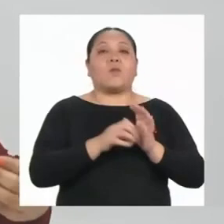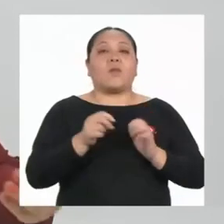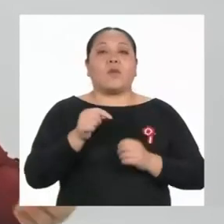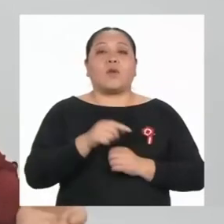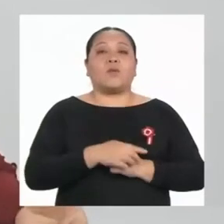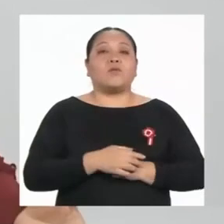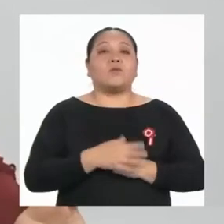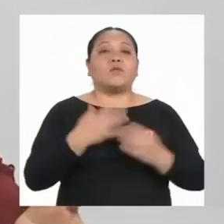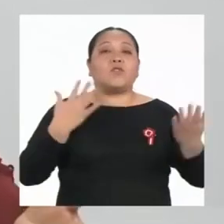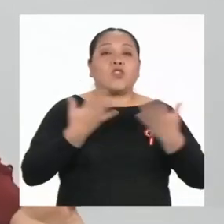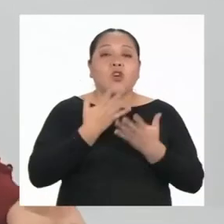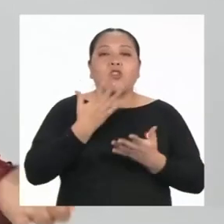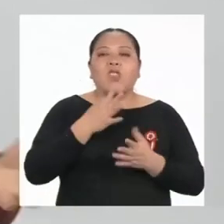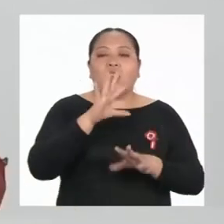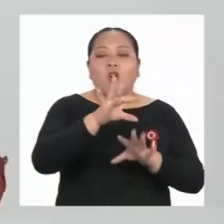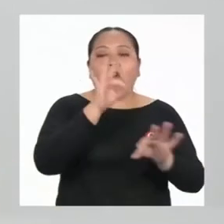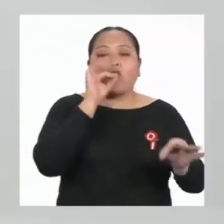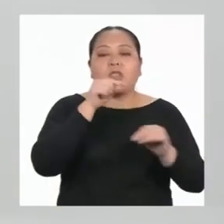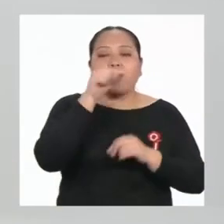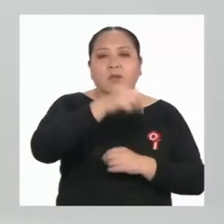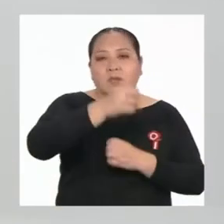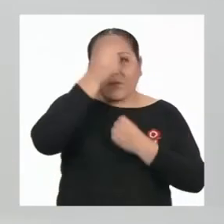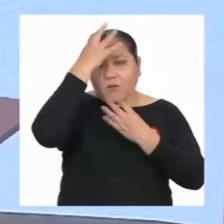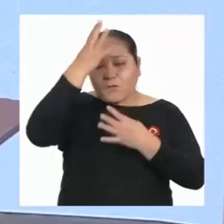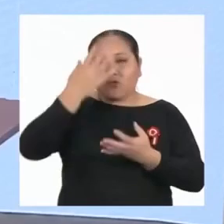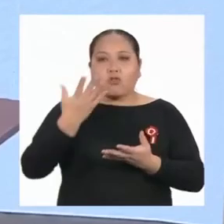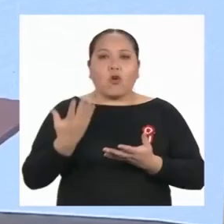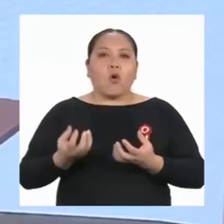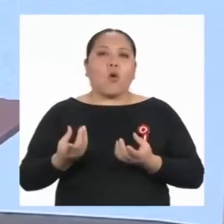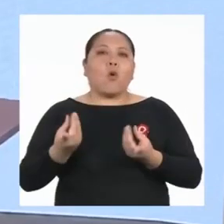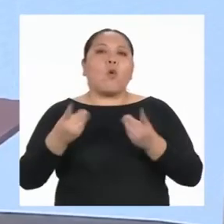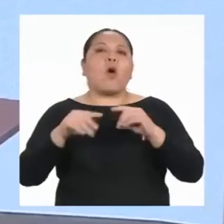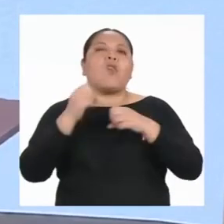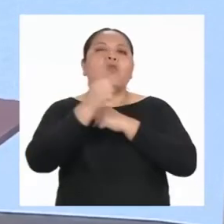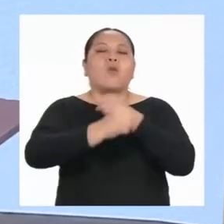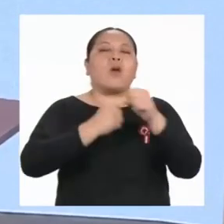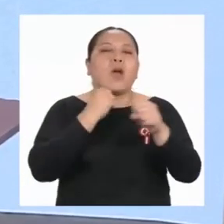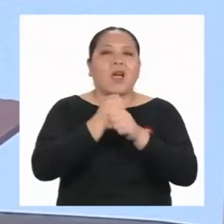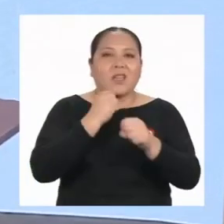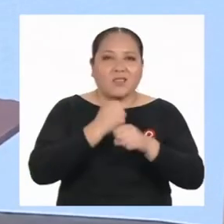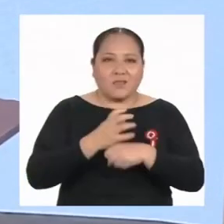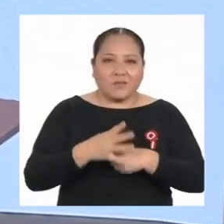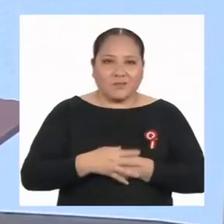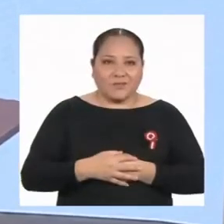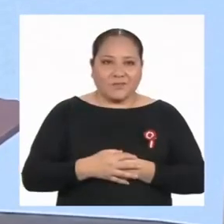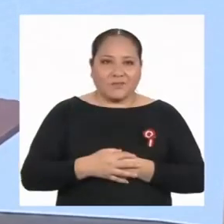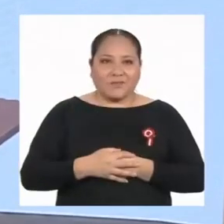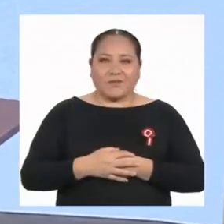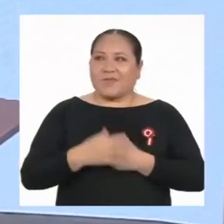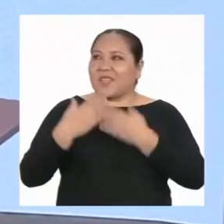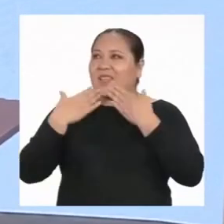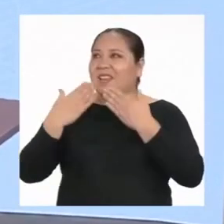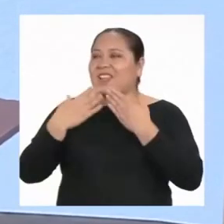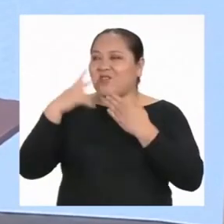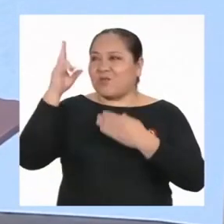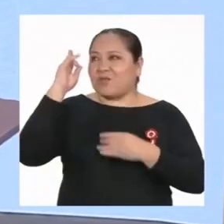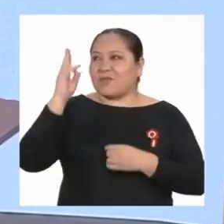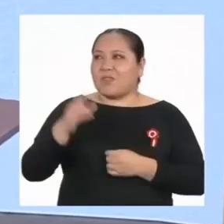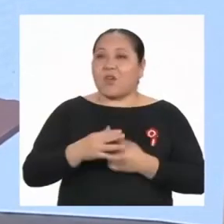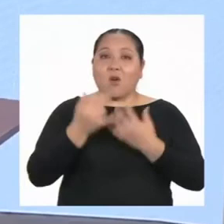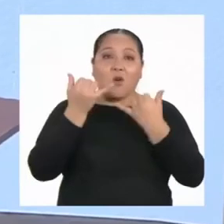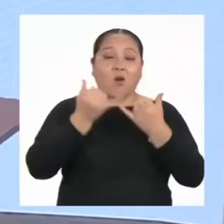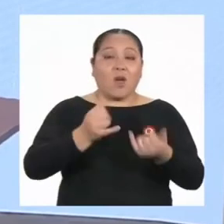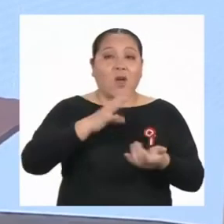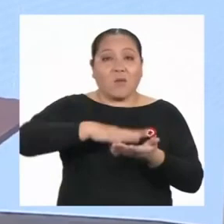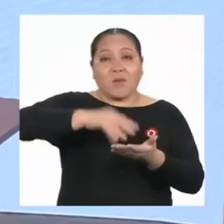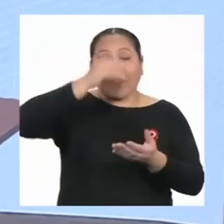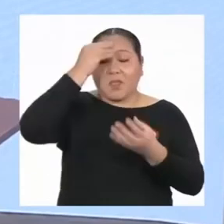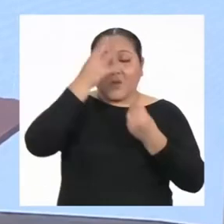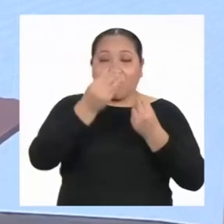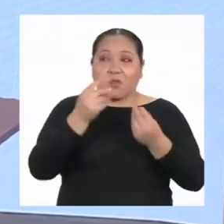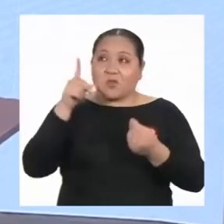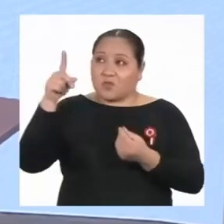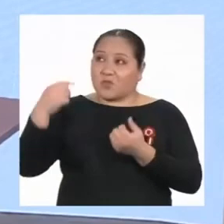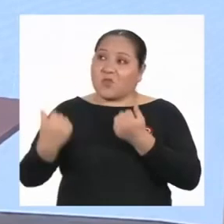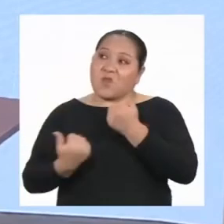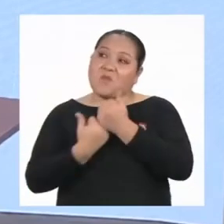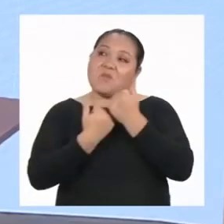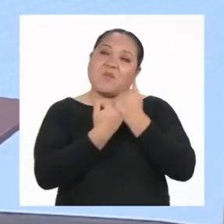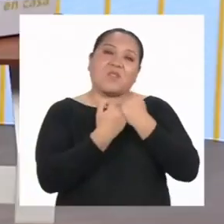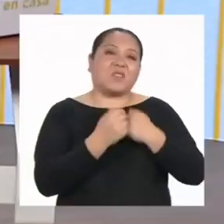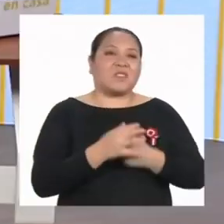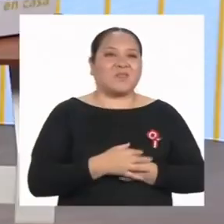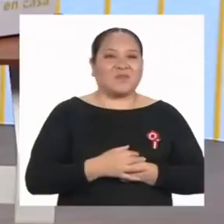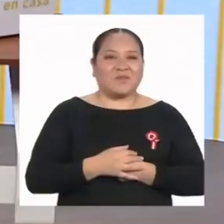se obtuvo esa información? ¿En qué año? Gracias, profesora. Hoy hemos aprendido un montón con su apoyo.